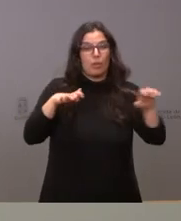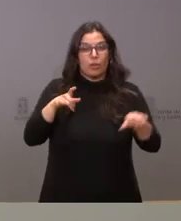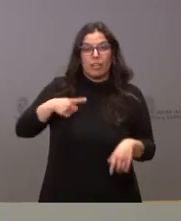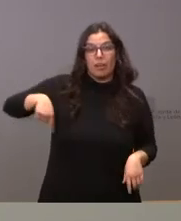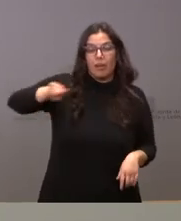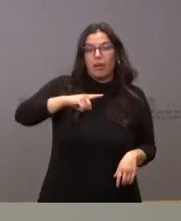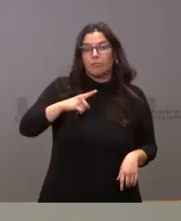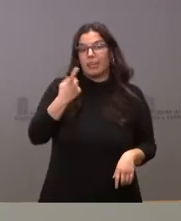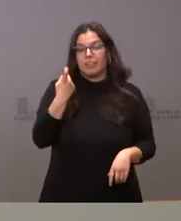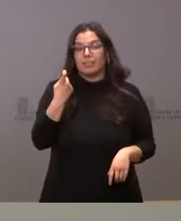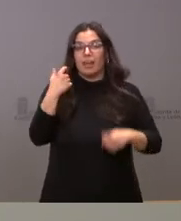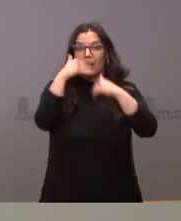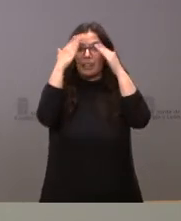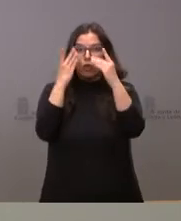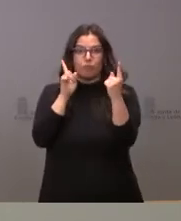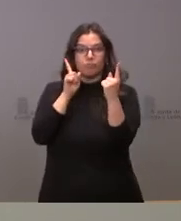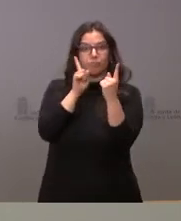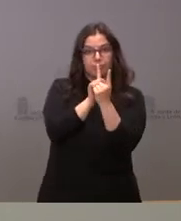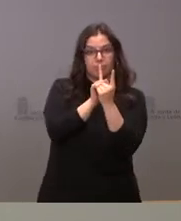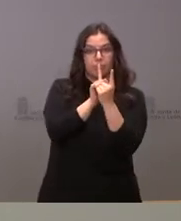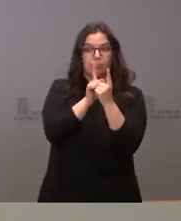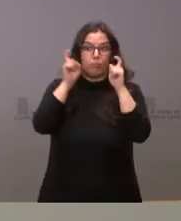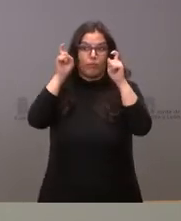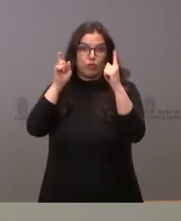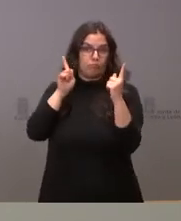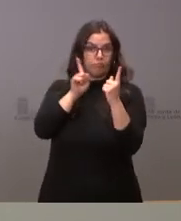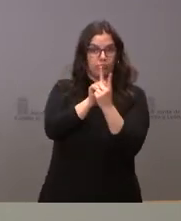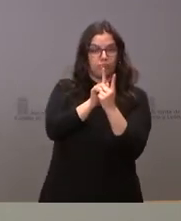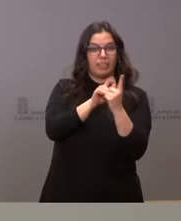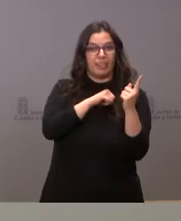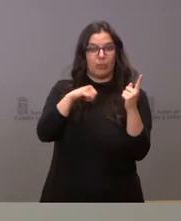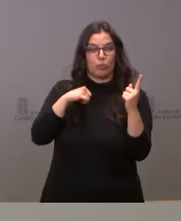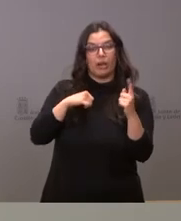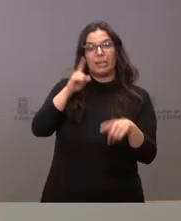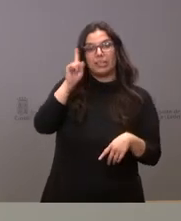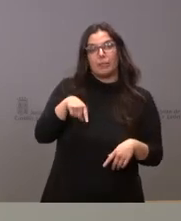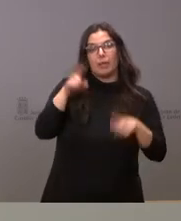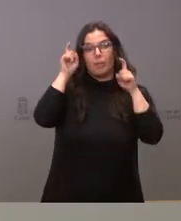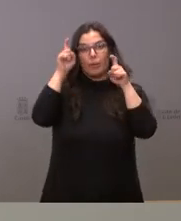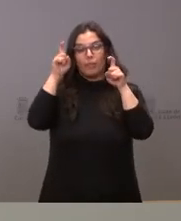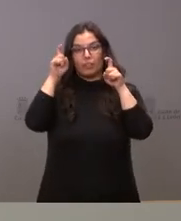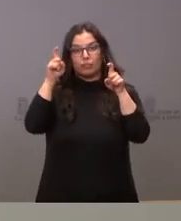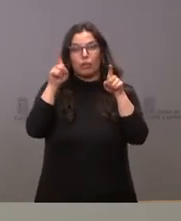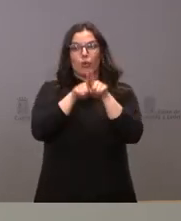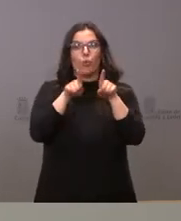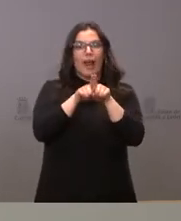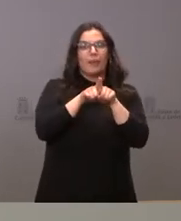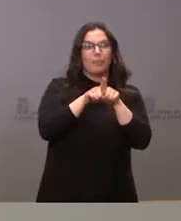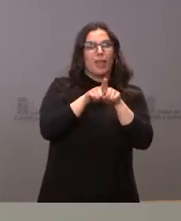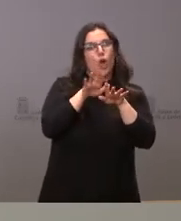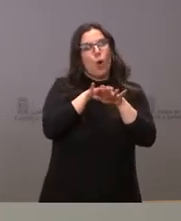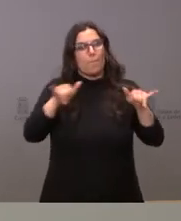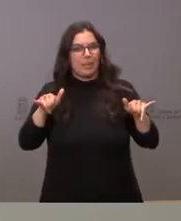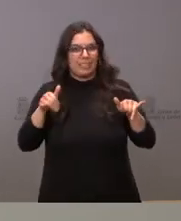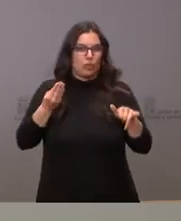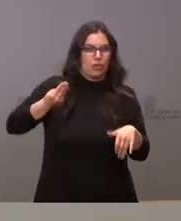consiste en una atención individualizada por parte del profesorado en el centro o también un profesor de educación compensatoria donde un